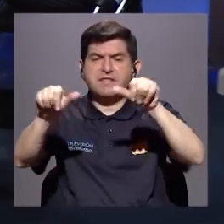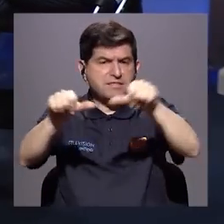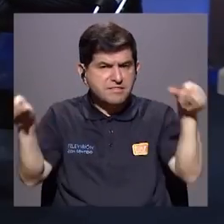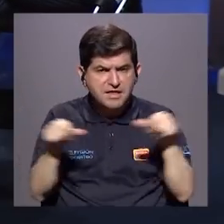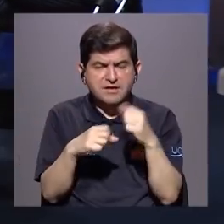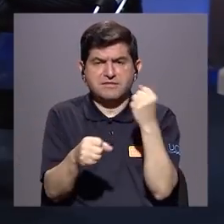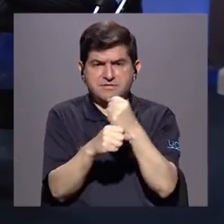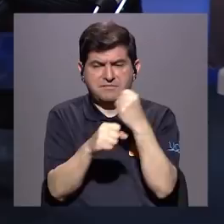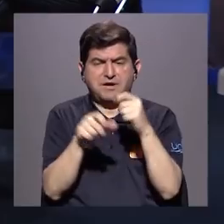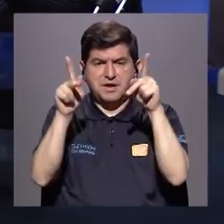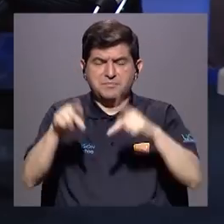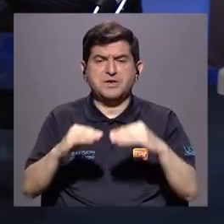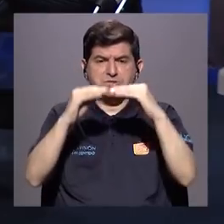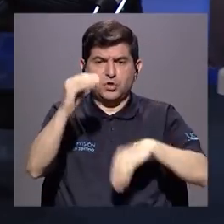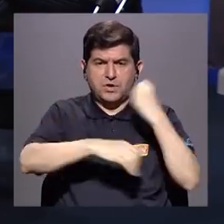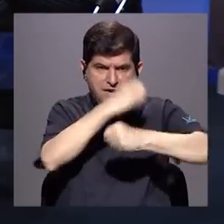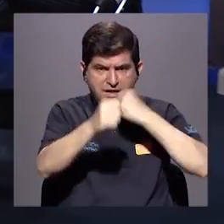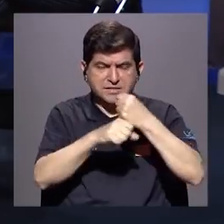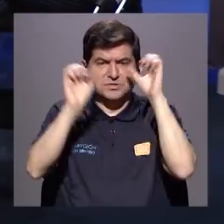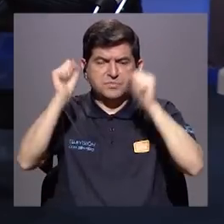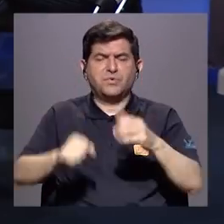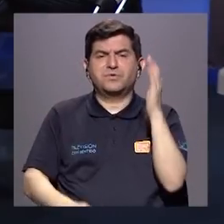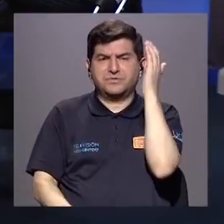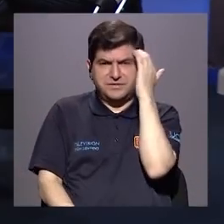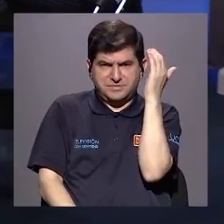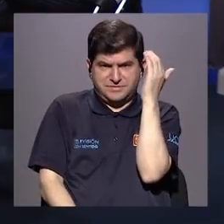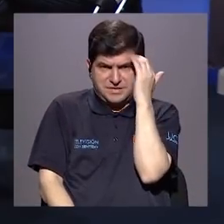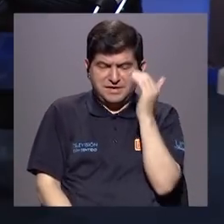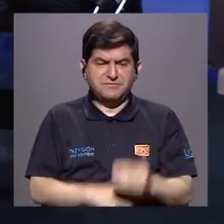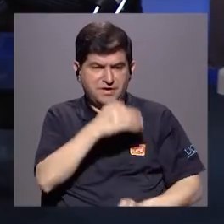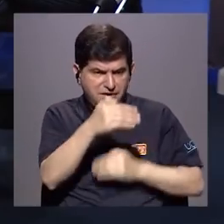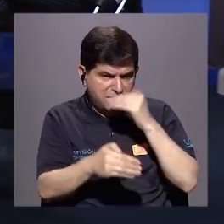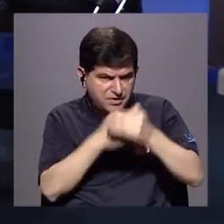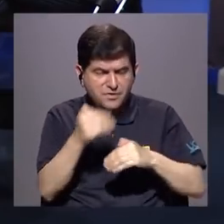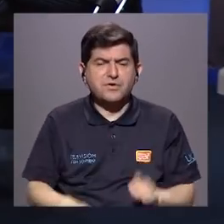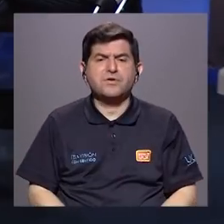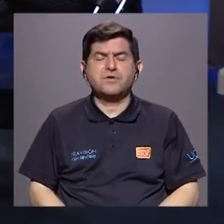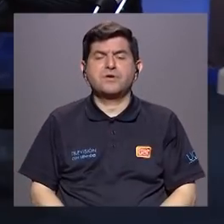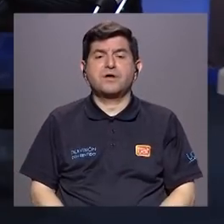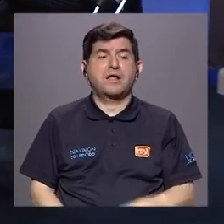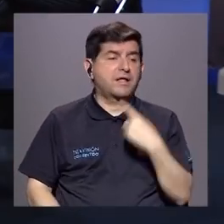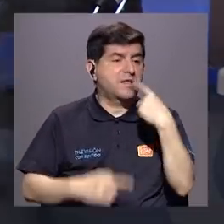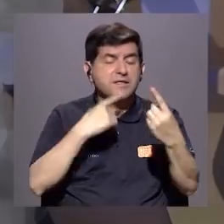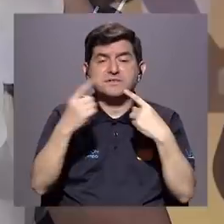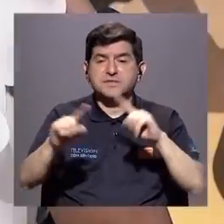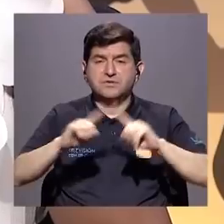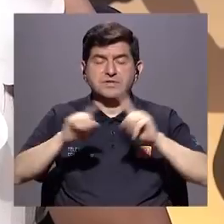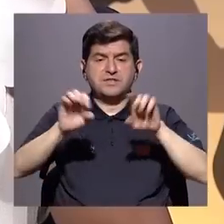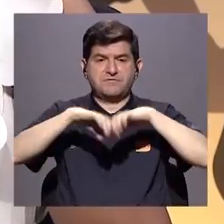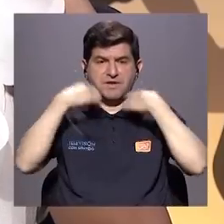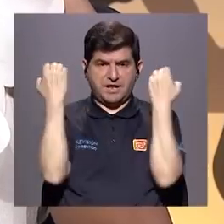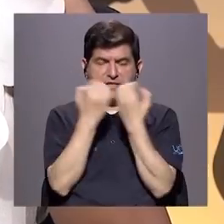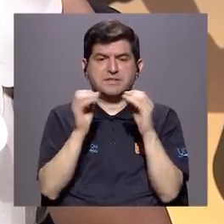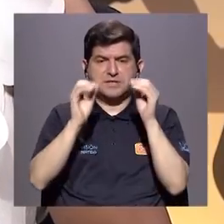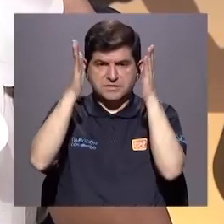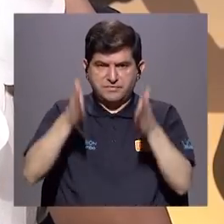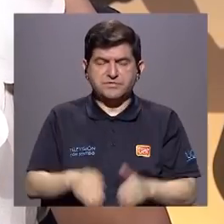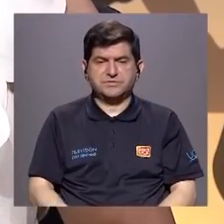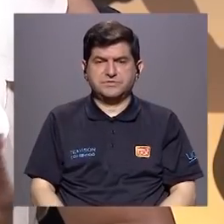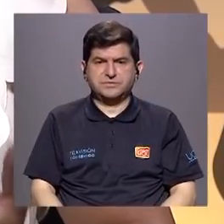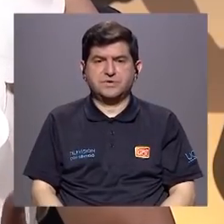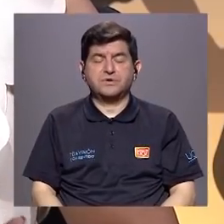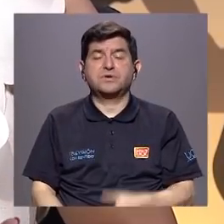distintas áreas que trabajan con personas menores de edad para que puedan conocer el protocolo, socializarlo, en equipos docentes y